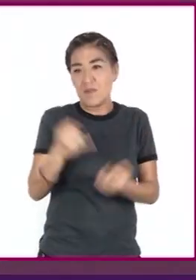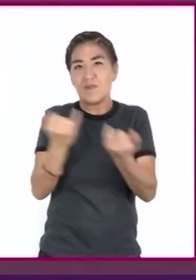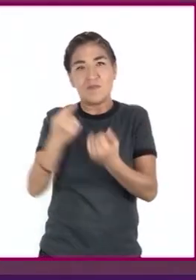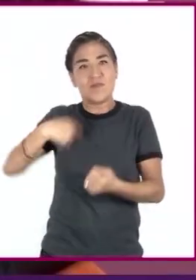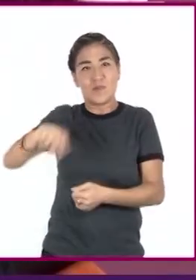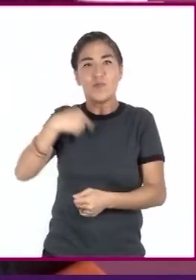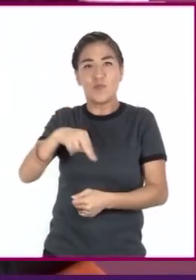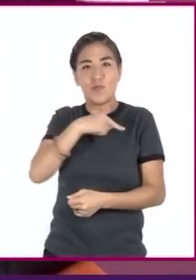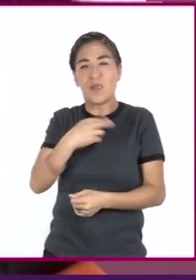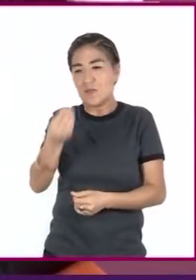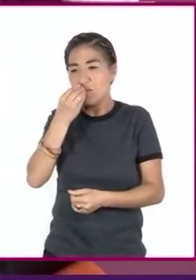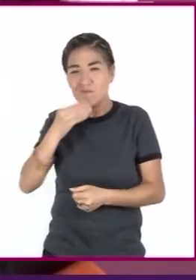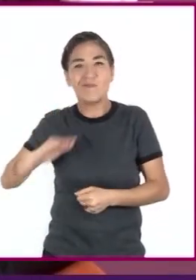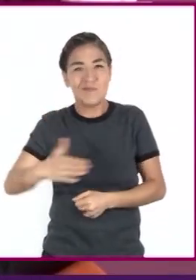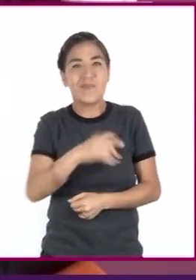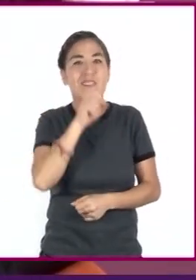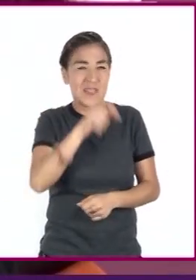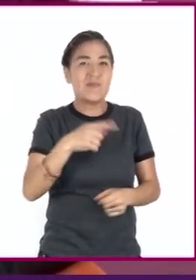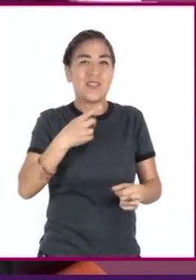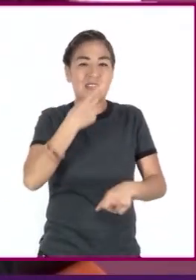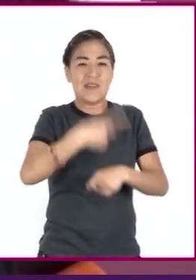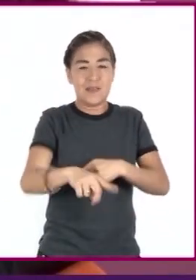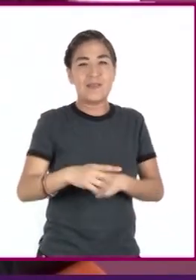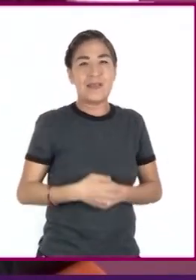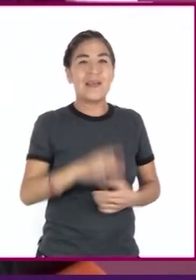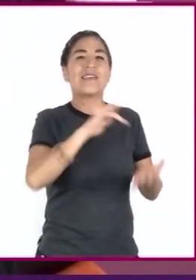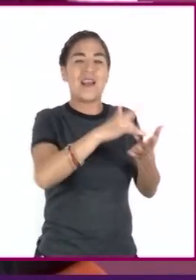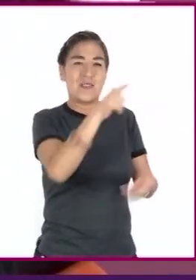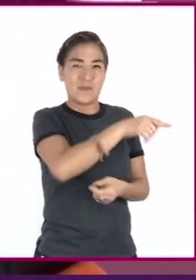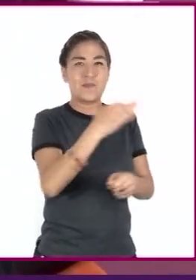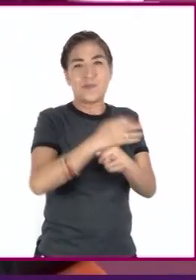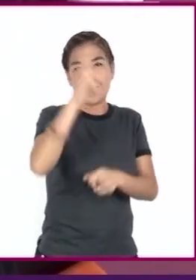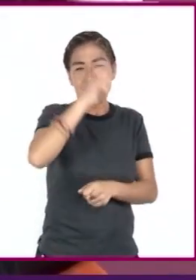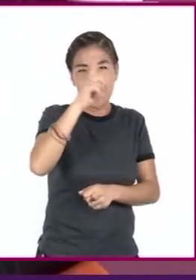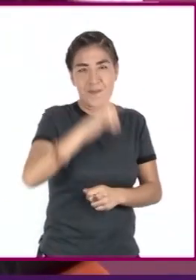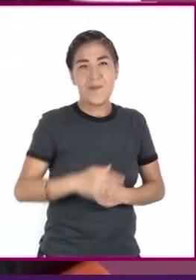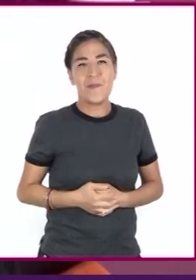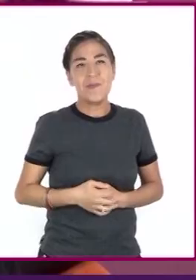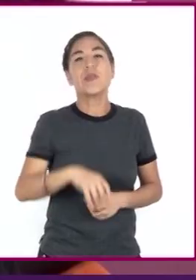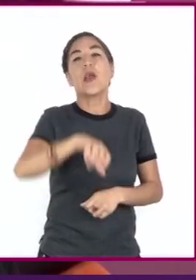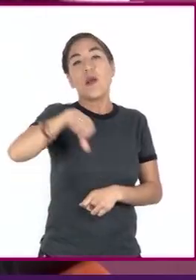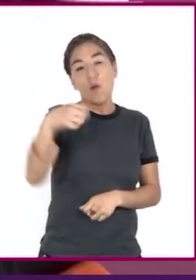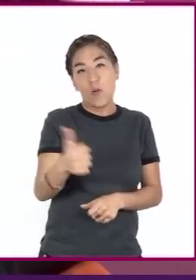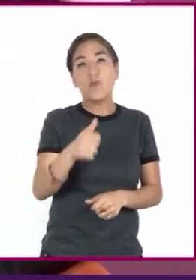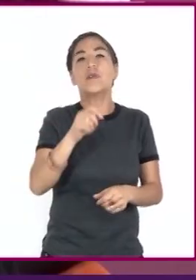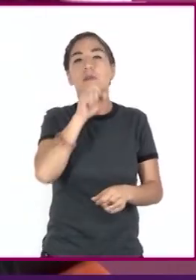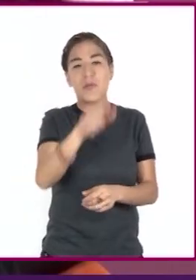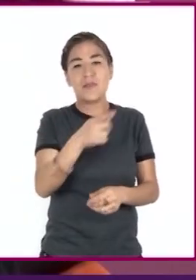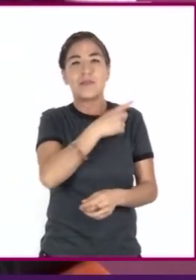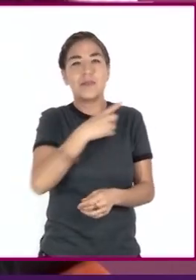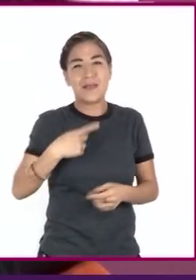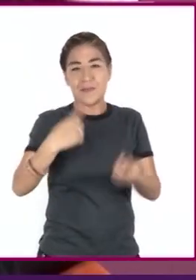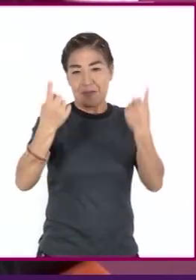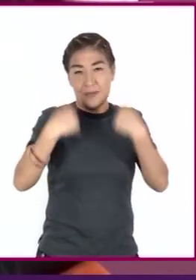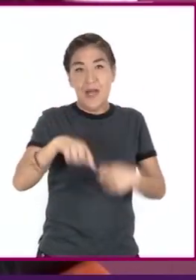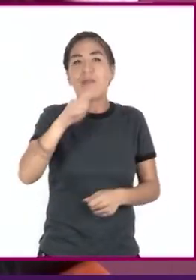consumo humano. Gran reflexión, maestra Etel, muchas gracias. Otro aspecto relevante es la hidratación.